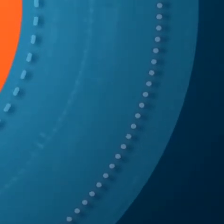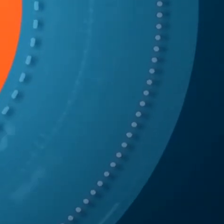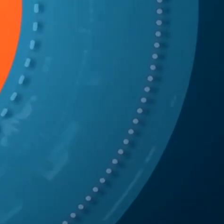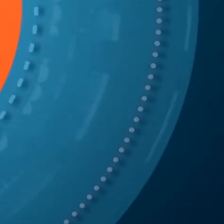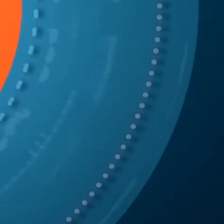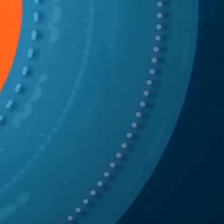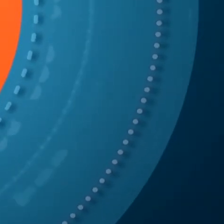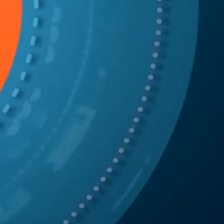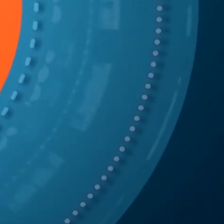Animémoslos lasastas ferias, restaurantes supermercados de